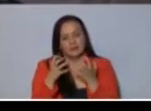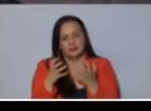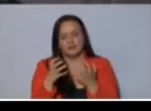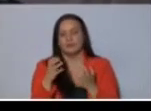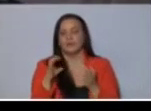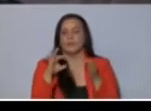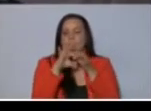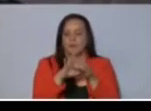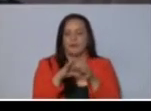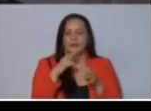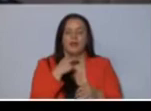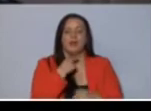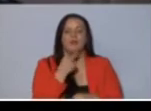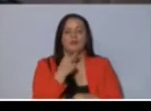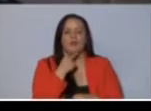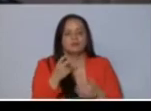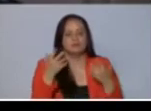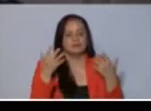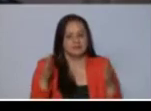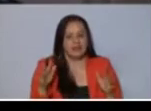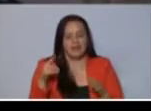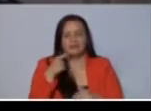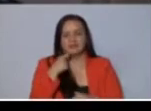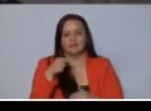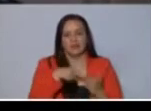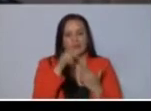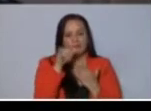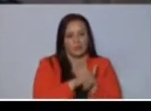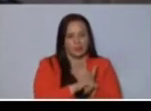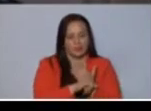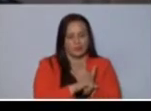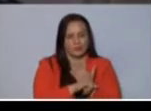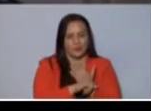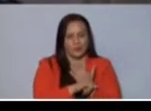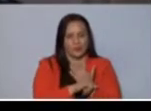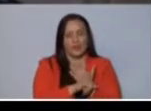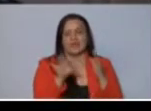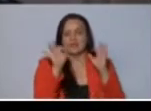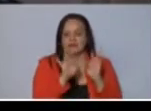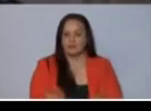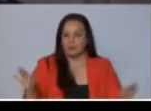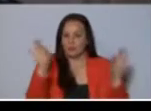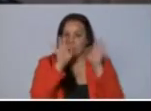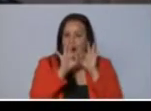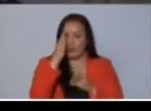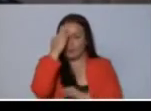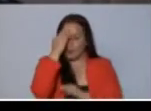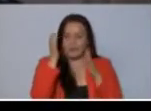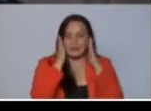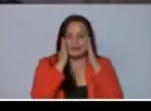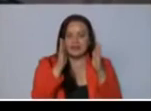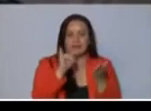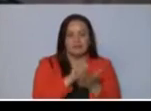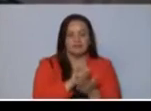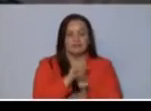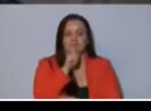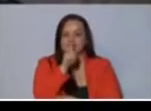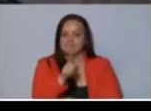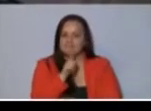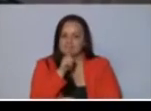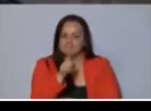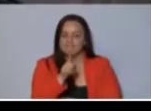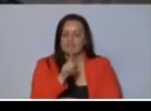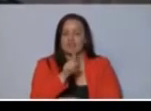unirme a las voces que han dicho que aquí este proyecto es muy importante porque atiende esa realidad,